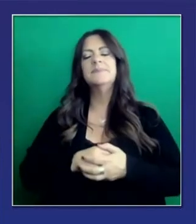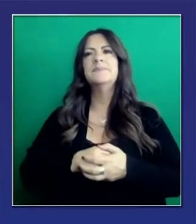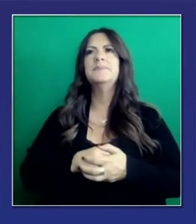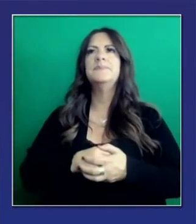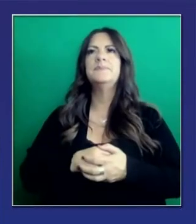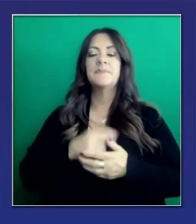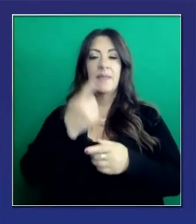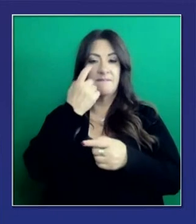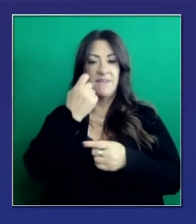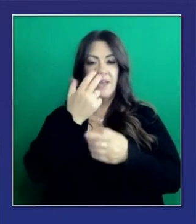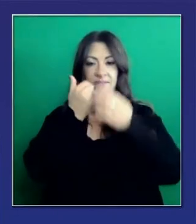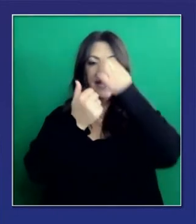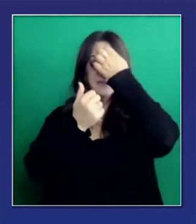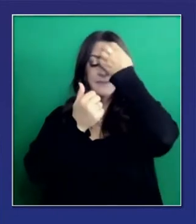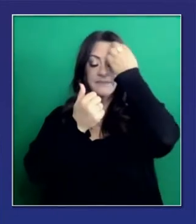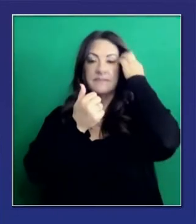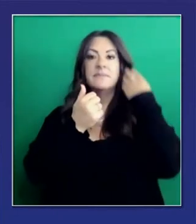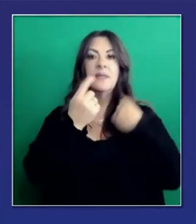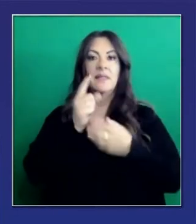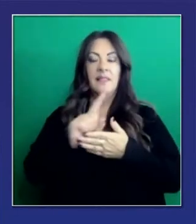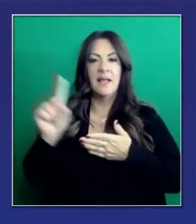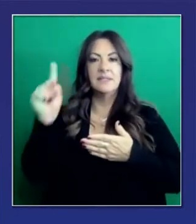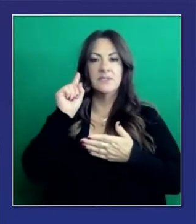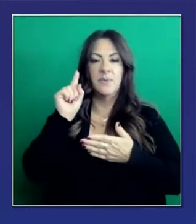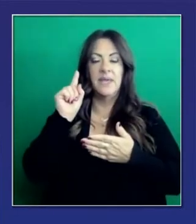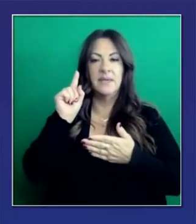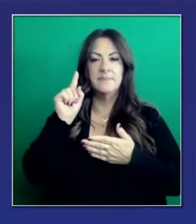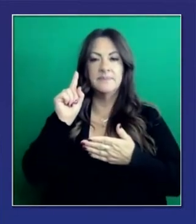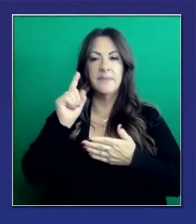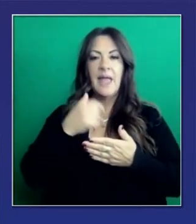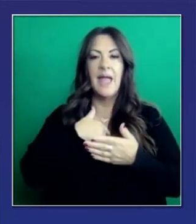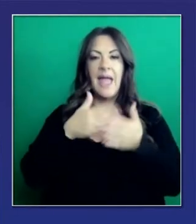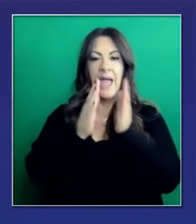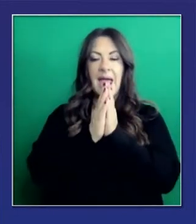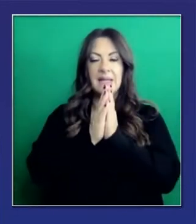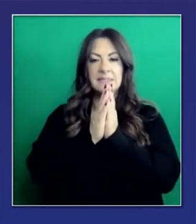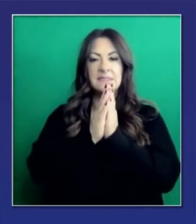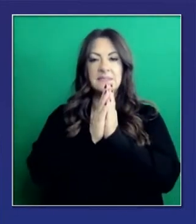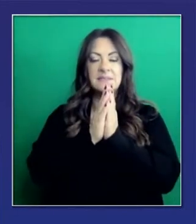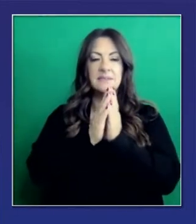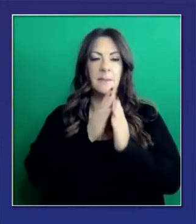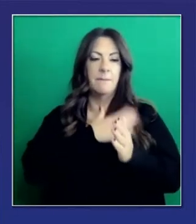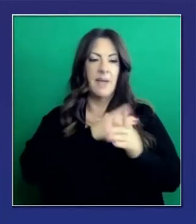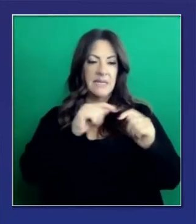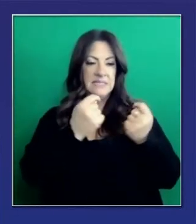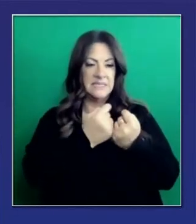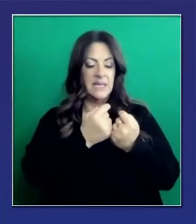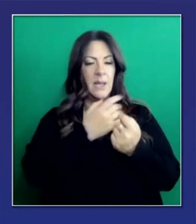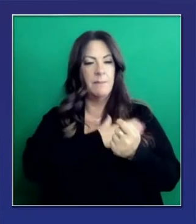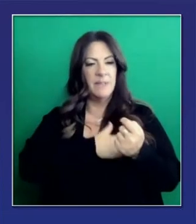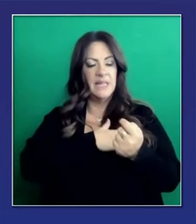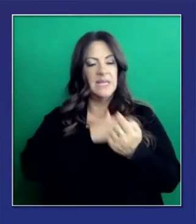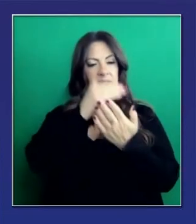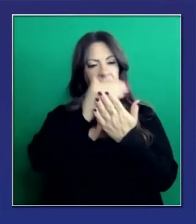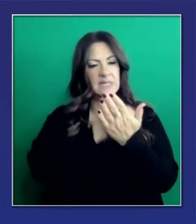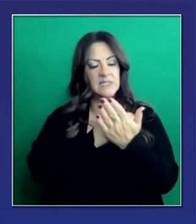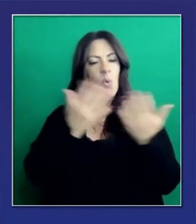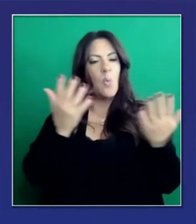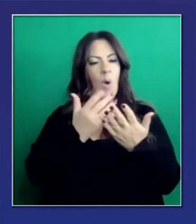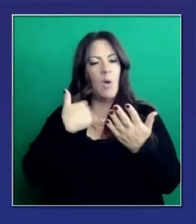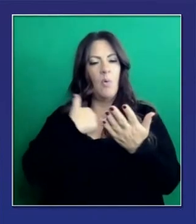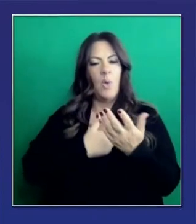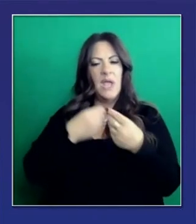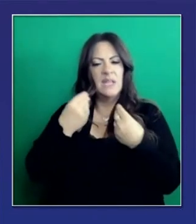pasada le pregunté a mi equipo, les pedí que prepararan toda la lista de todos los apoyos que hemos brindado para los